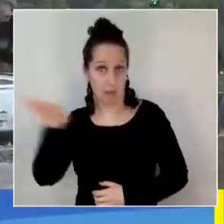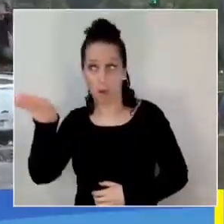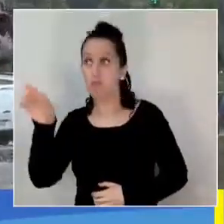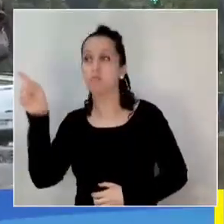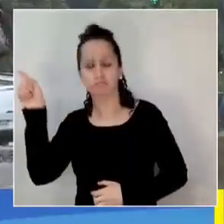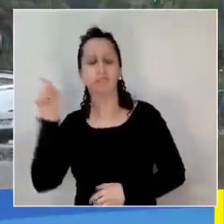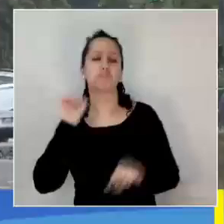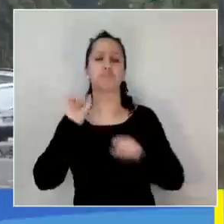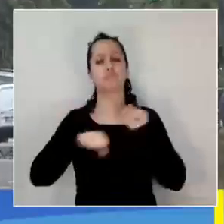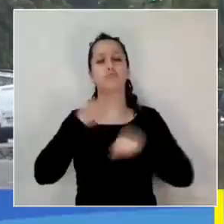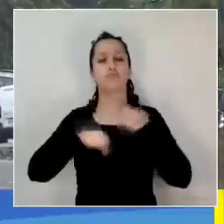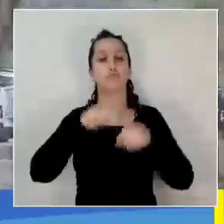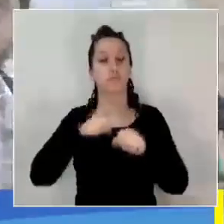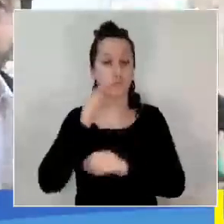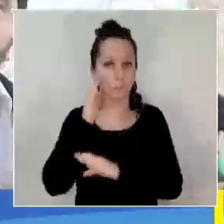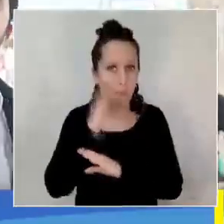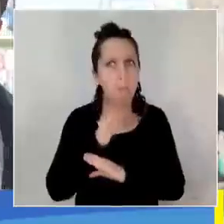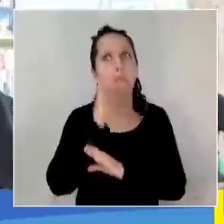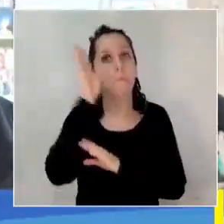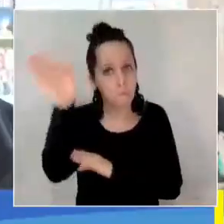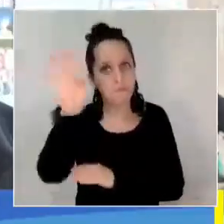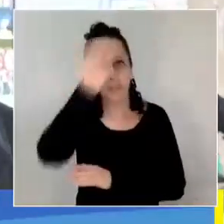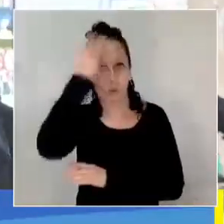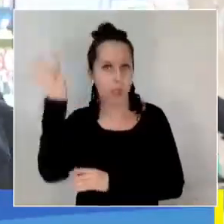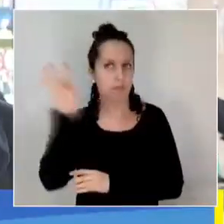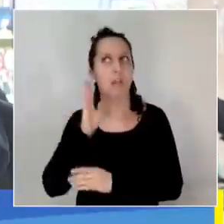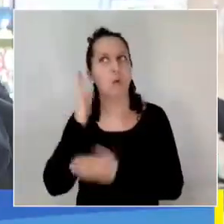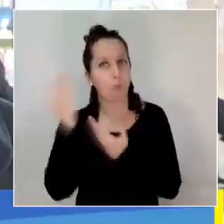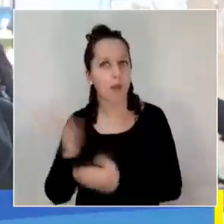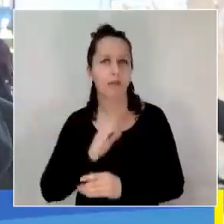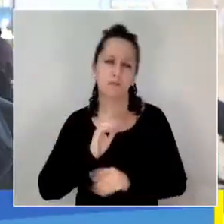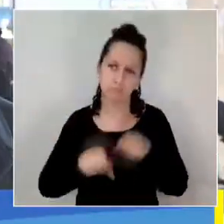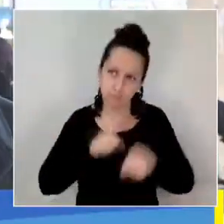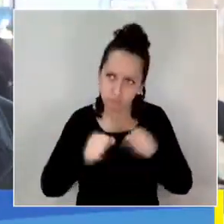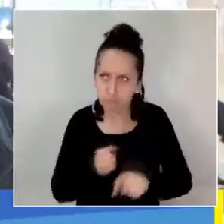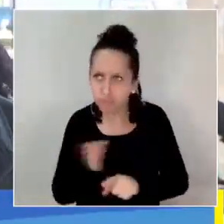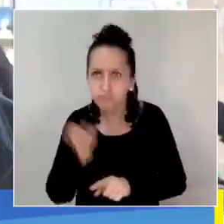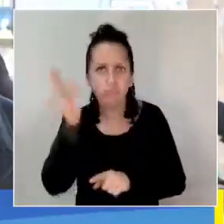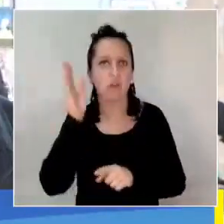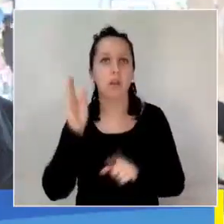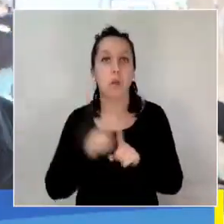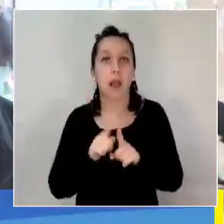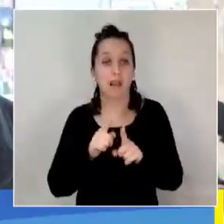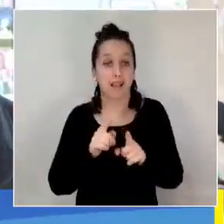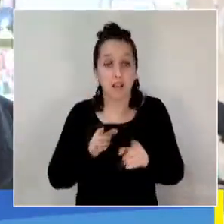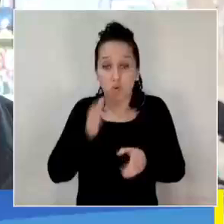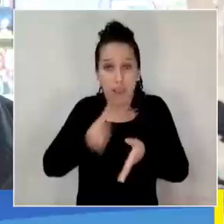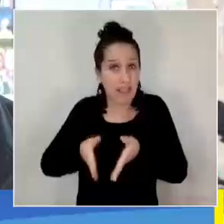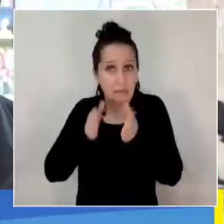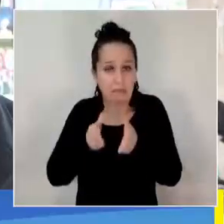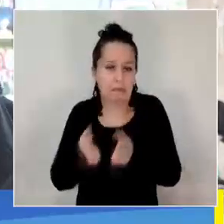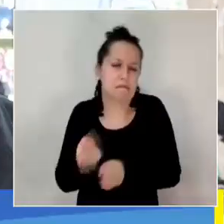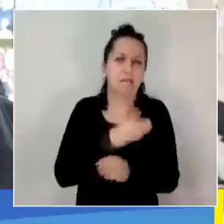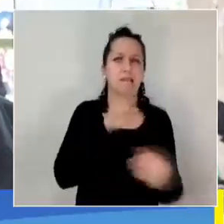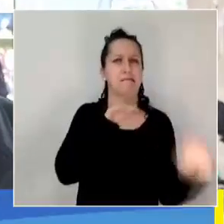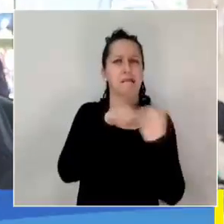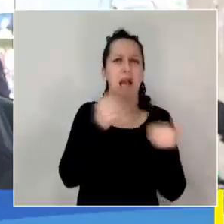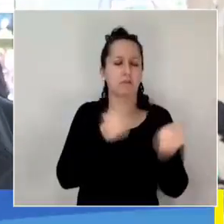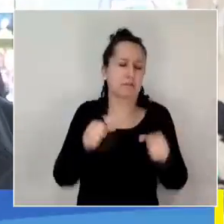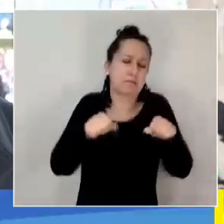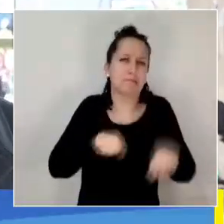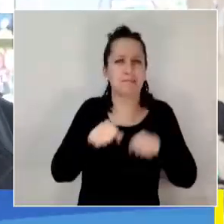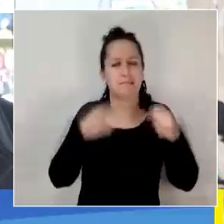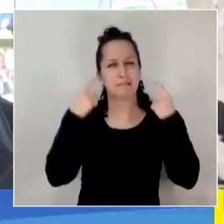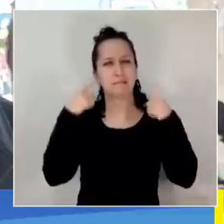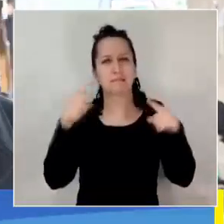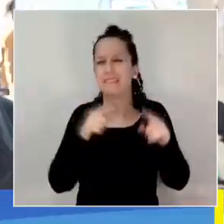perfectamente pueda llegar a Chihuayante, a Hualque, en su bicicleta sin poner en riesgo su integridad, por ejemplo. Y ese trabajo